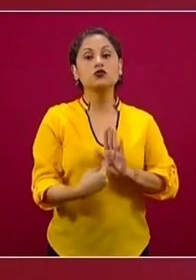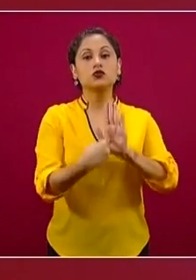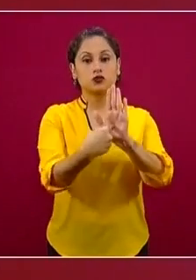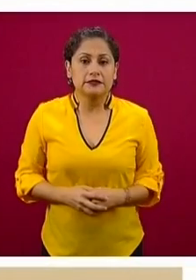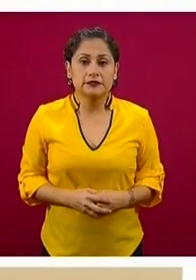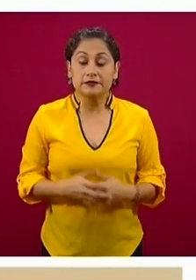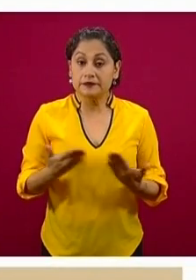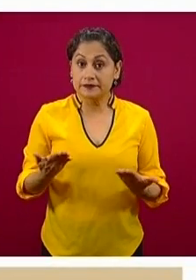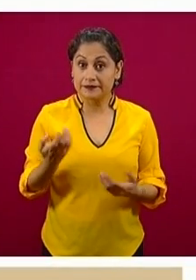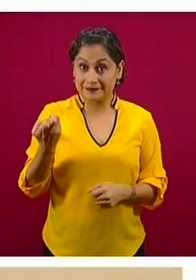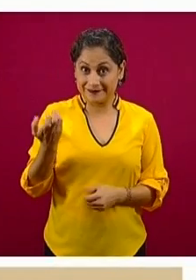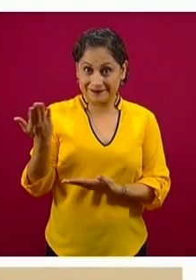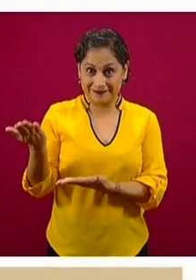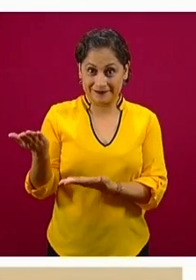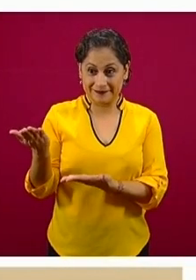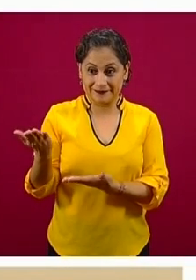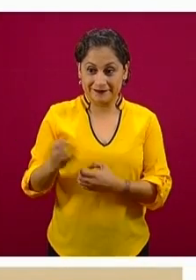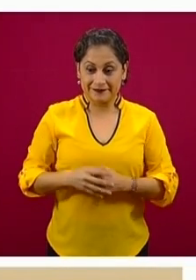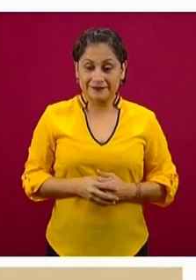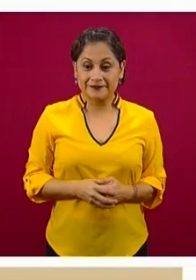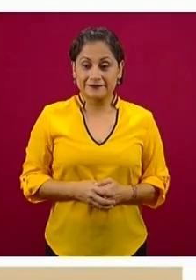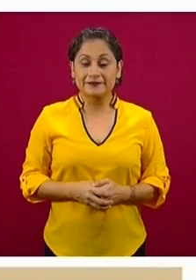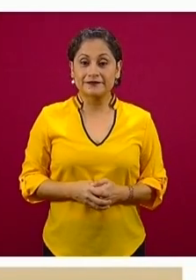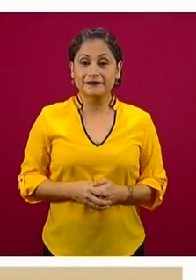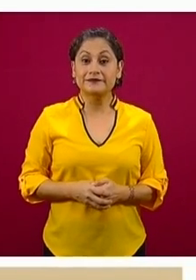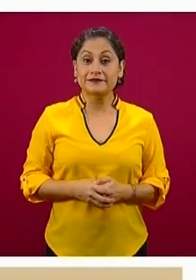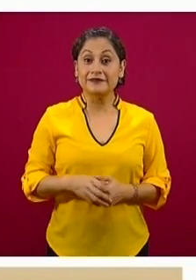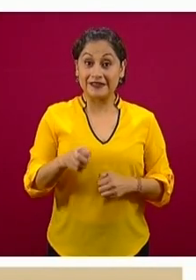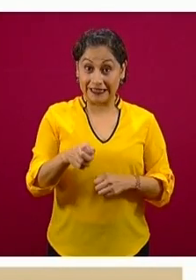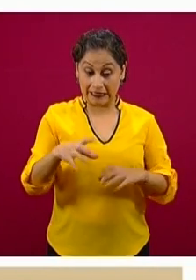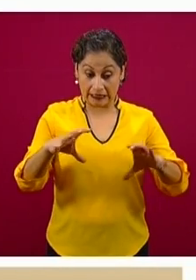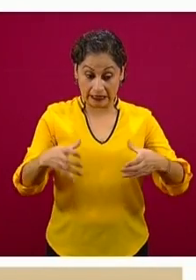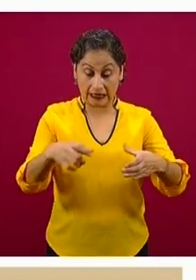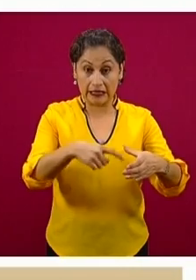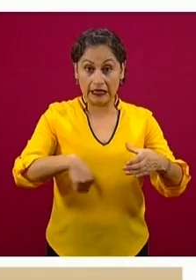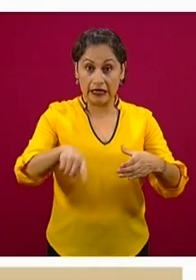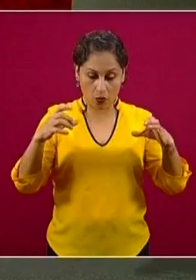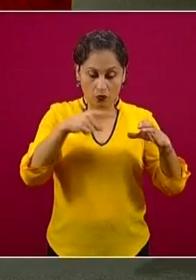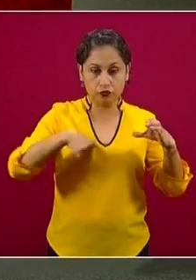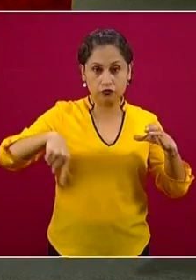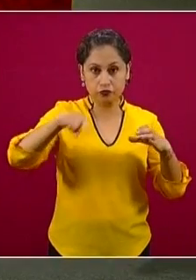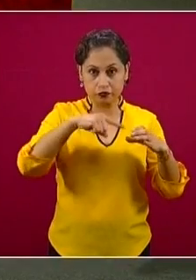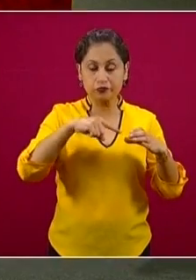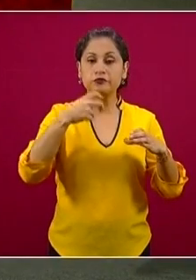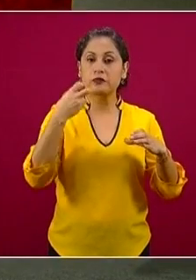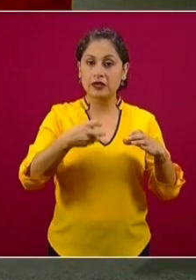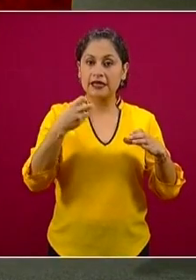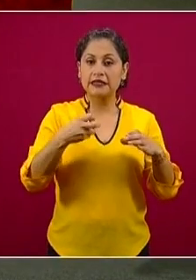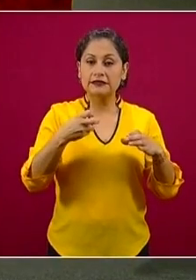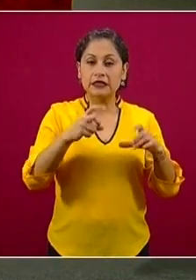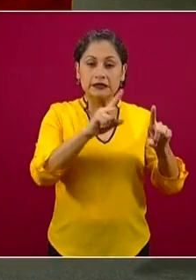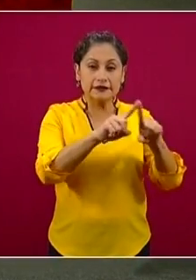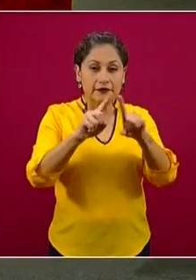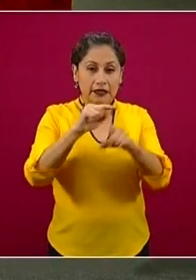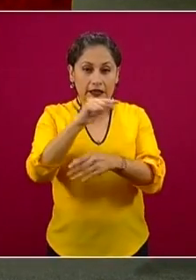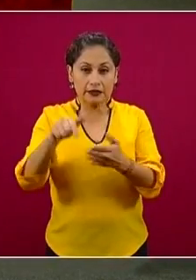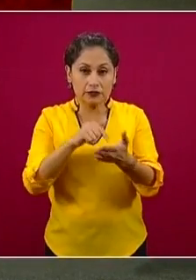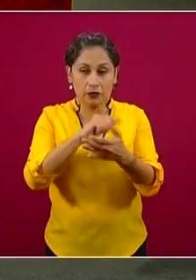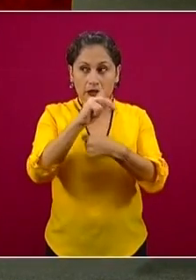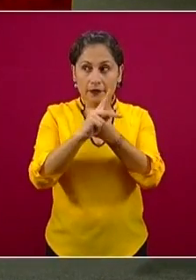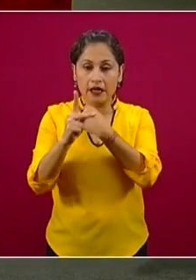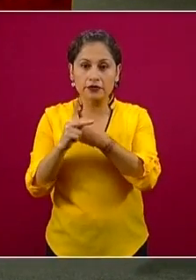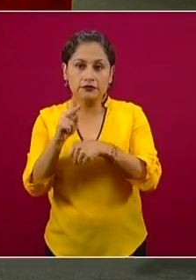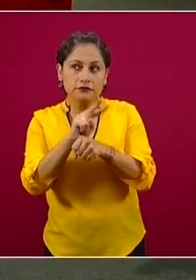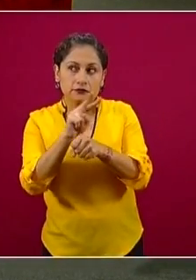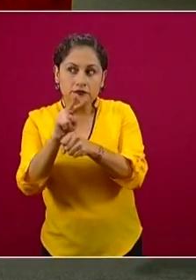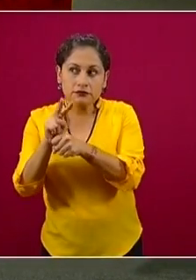de personas que recibirá un crédito de 25 mil pesos. Ante los días complicados que se vive por la pandemia, pero también para